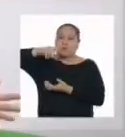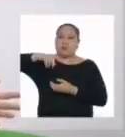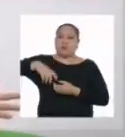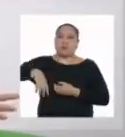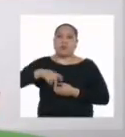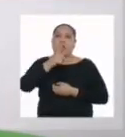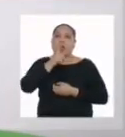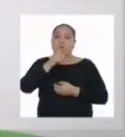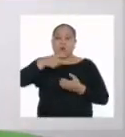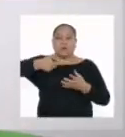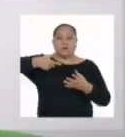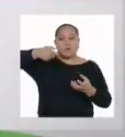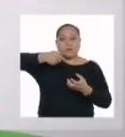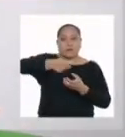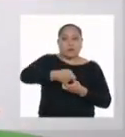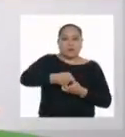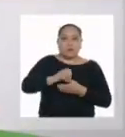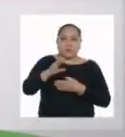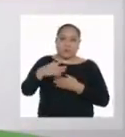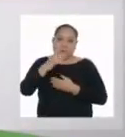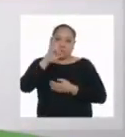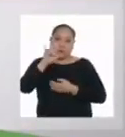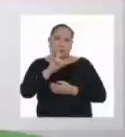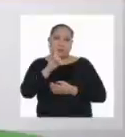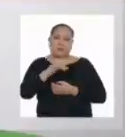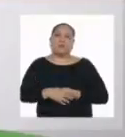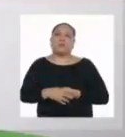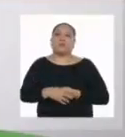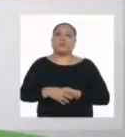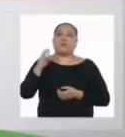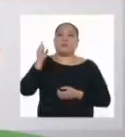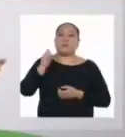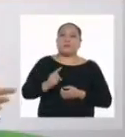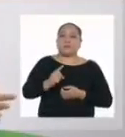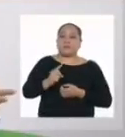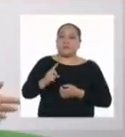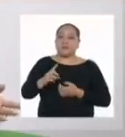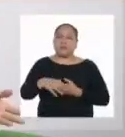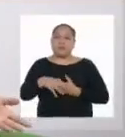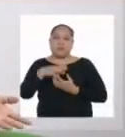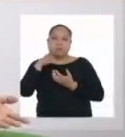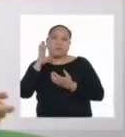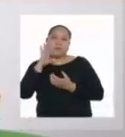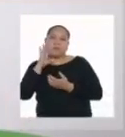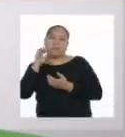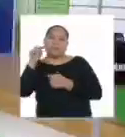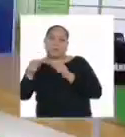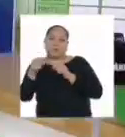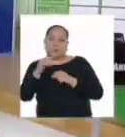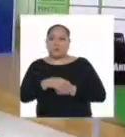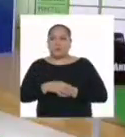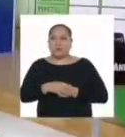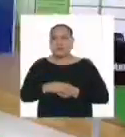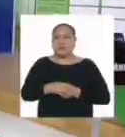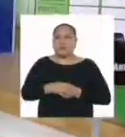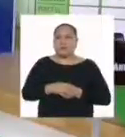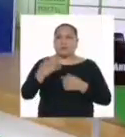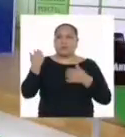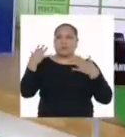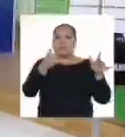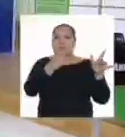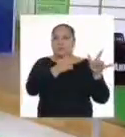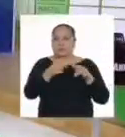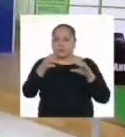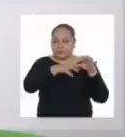cuchara o jeringa después de ser utilizada, para que una muestra no contenga restos de la otra. Aquí ya